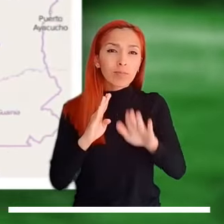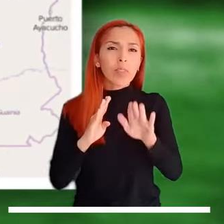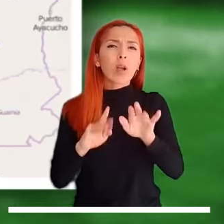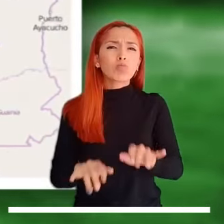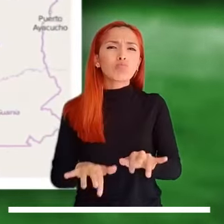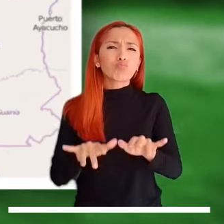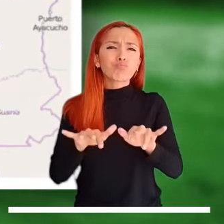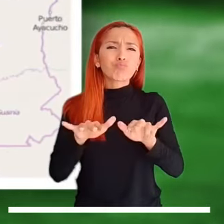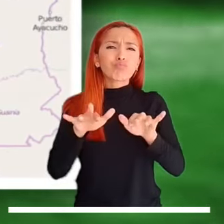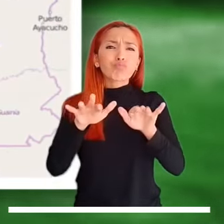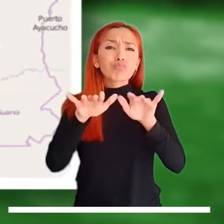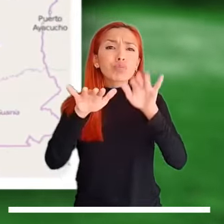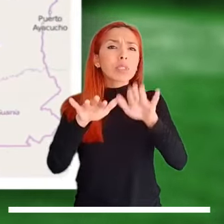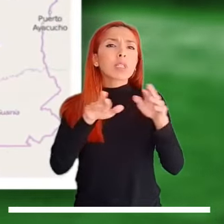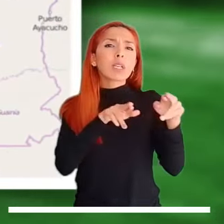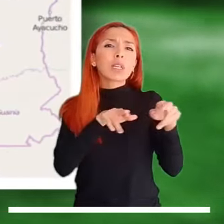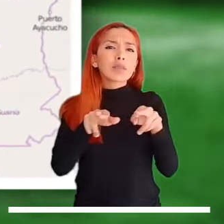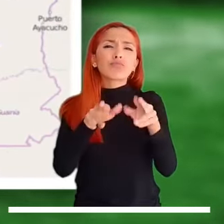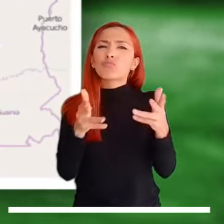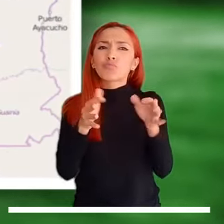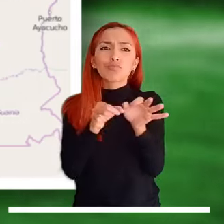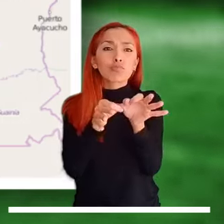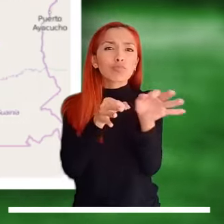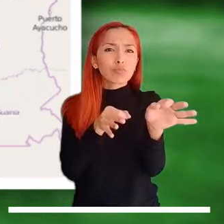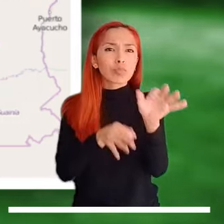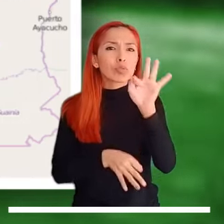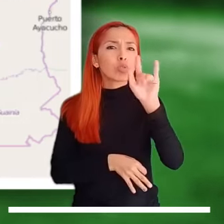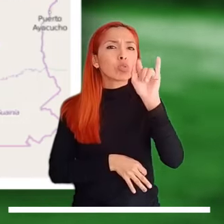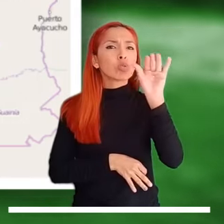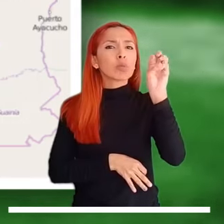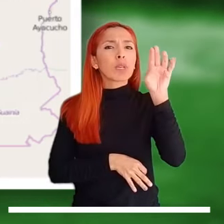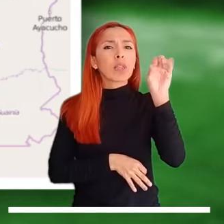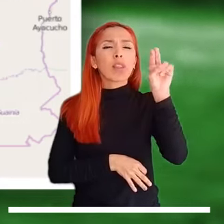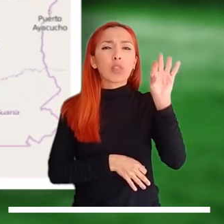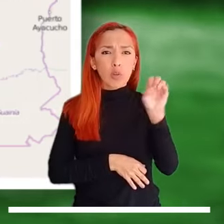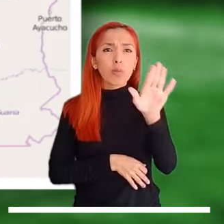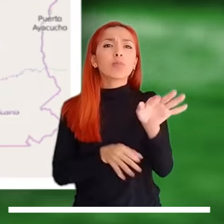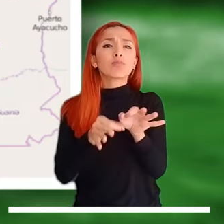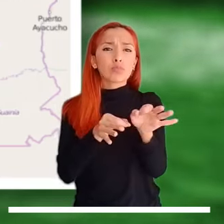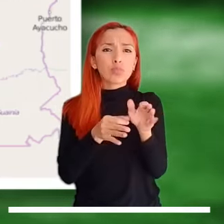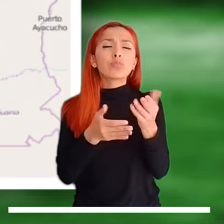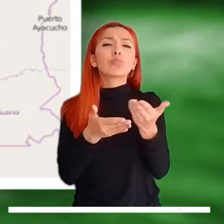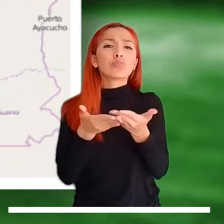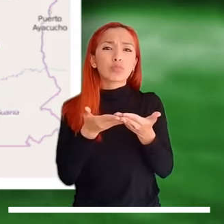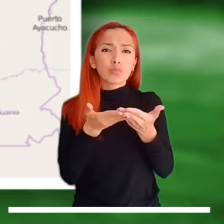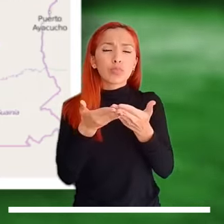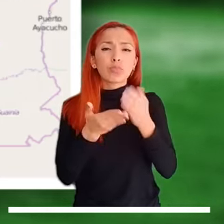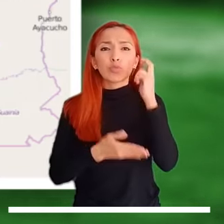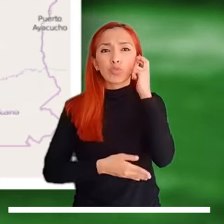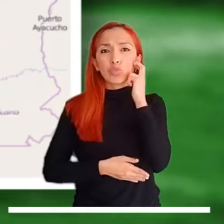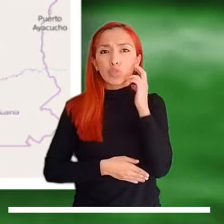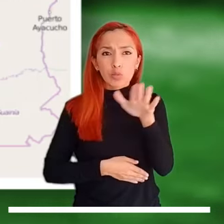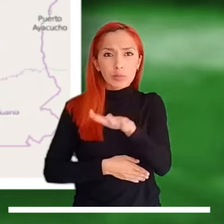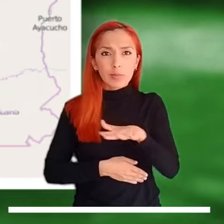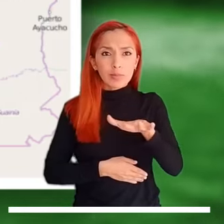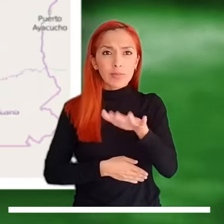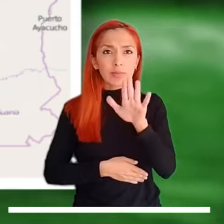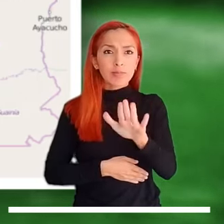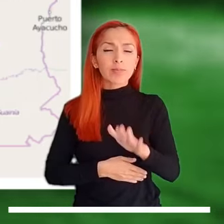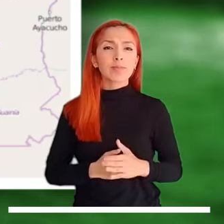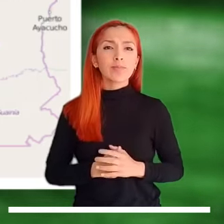Atención a las inundaciones que se reportan en el corregimiento de Tutunendo a la altura del municipio de Quibdó en Chocó.